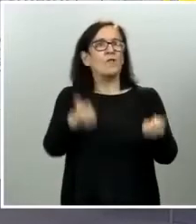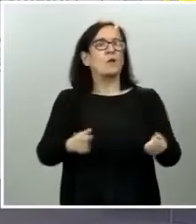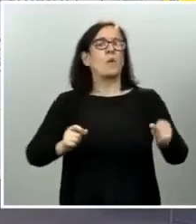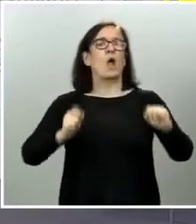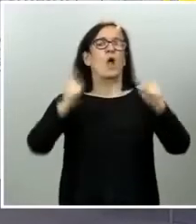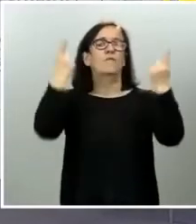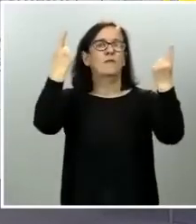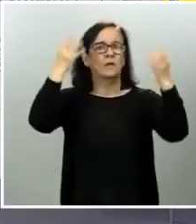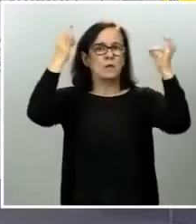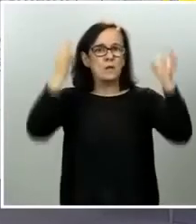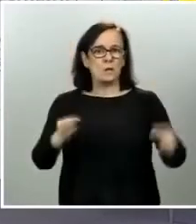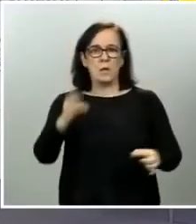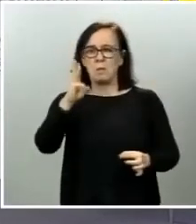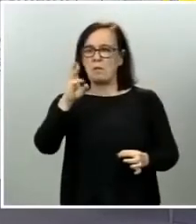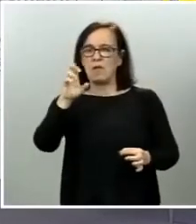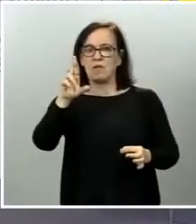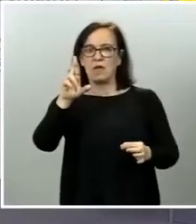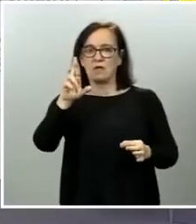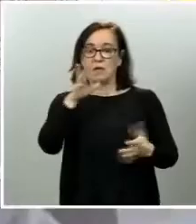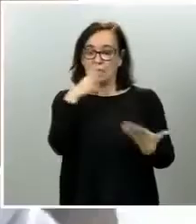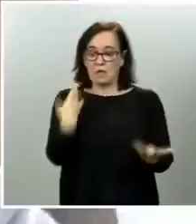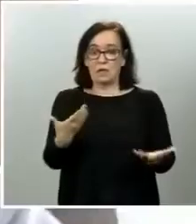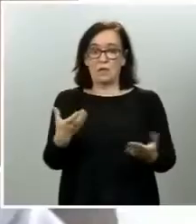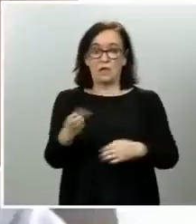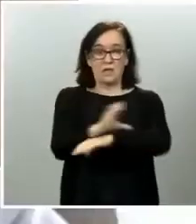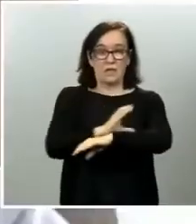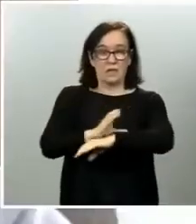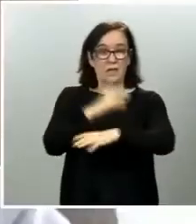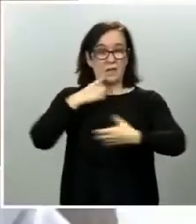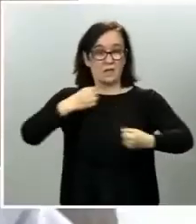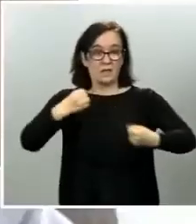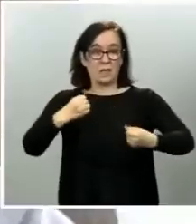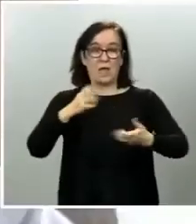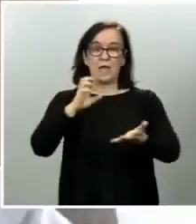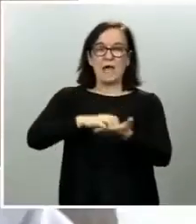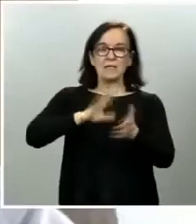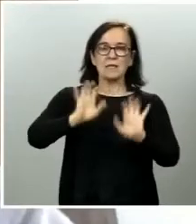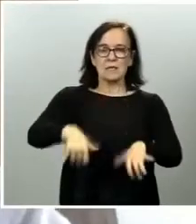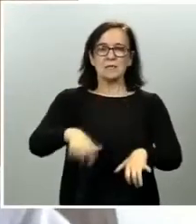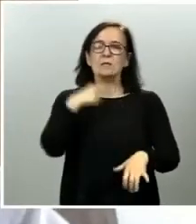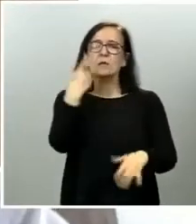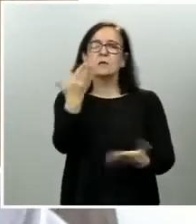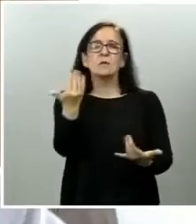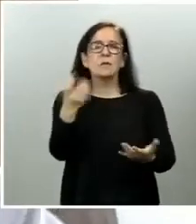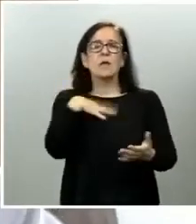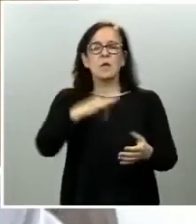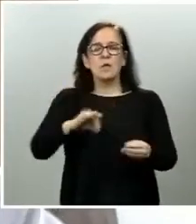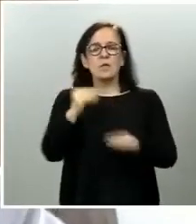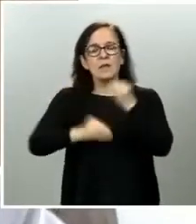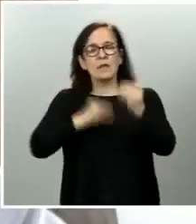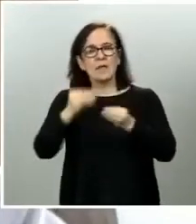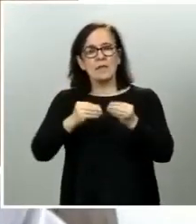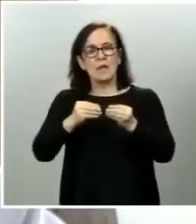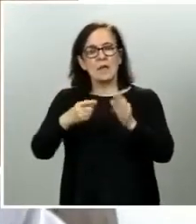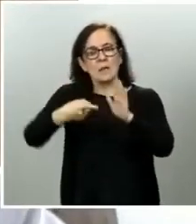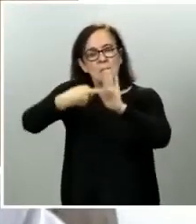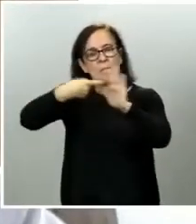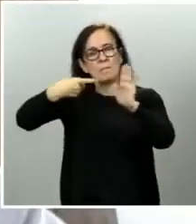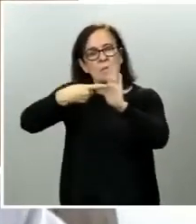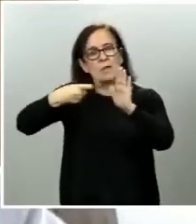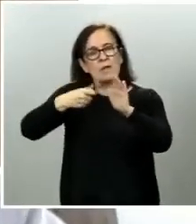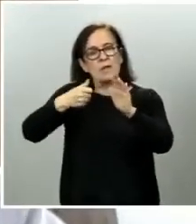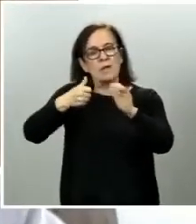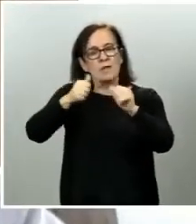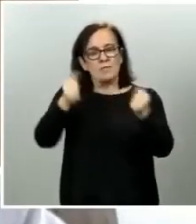por PCR. Ya la consejera de Sanidad aquí de Castilla y León lo ha reclamado y es saber si se va a poder desarrollar esa desescalada de forma diferenciada